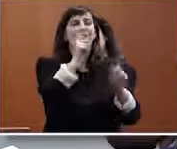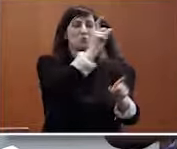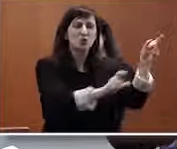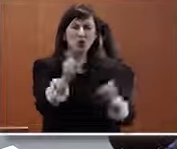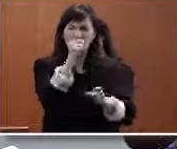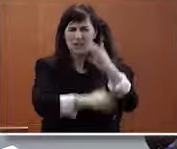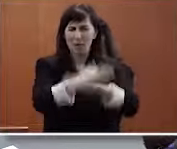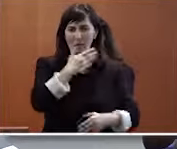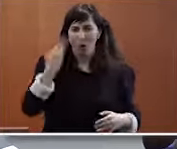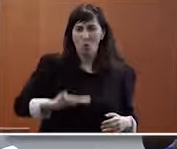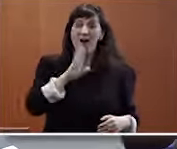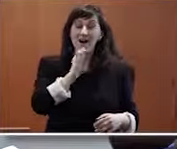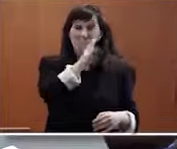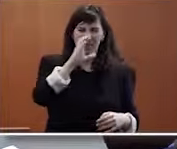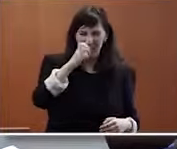discapacidades que hacían cosas